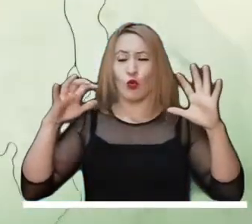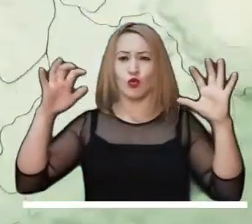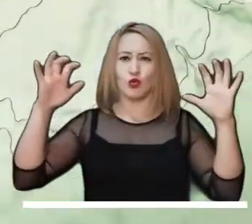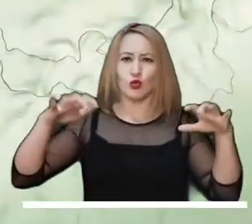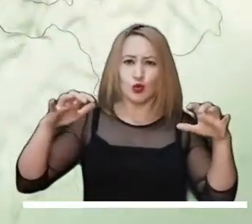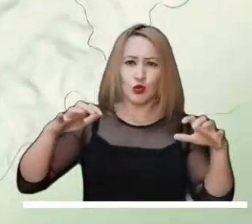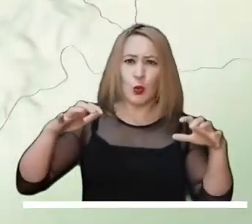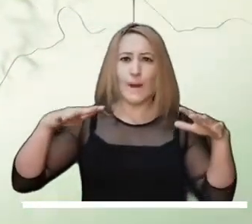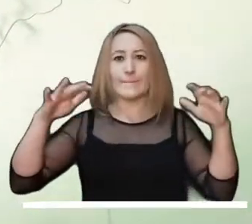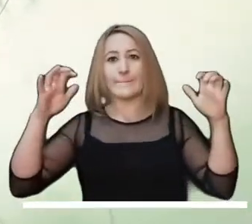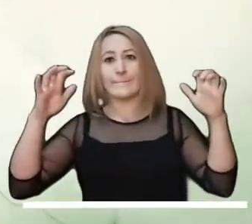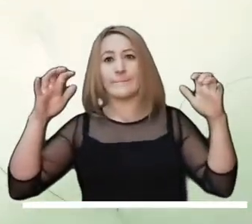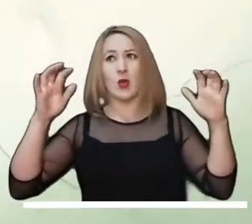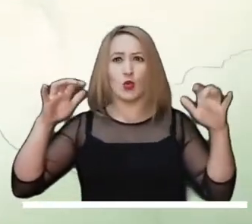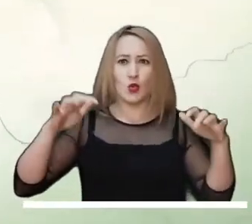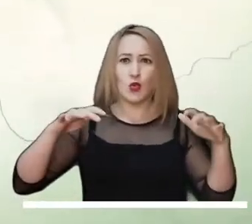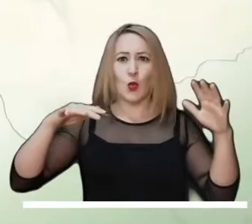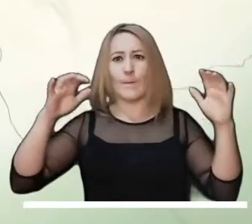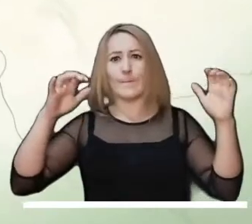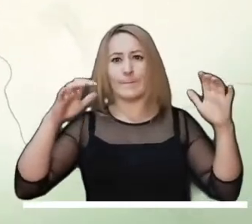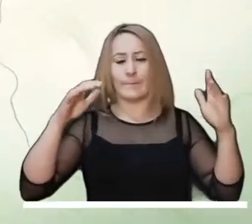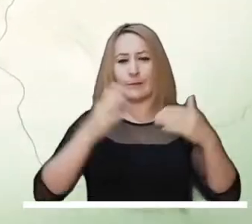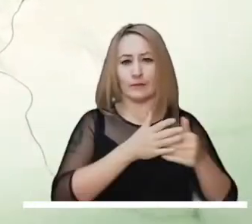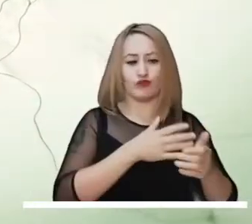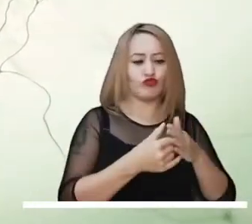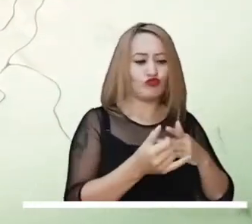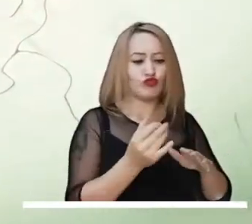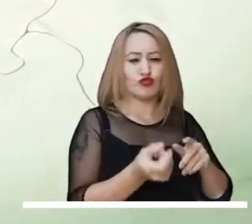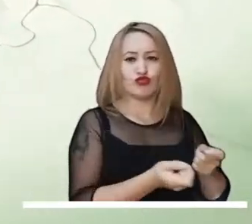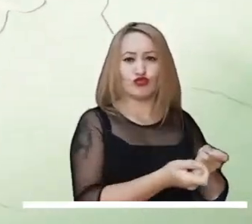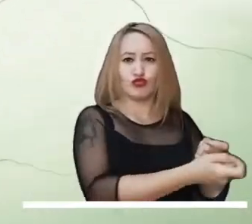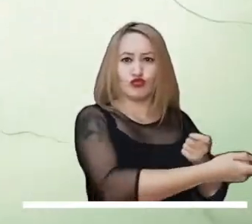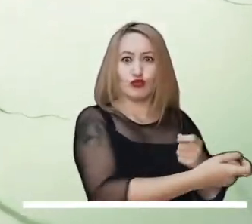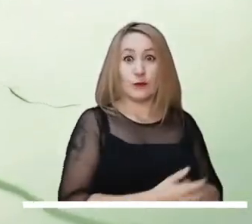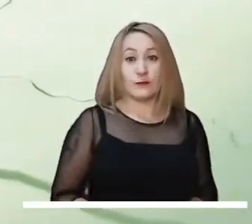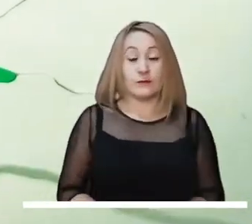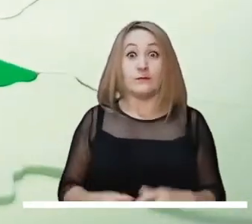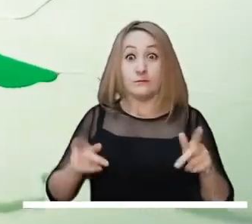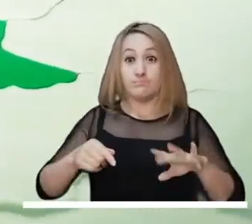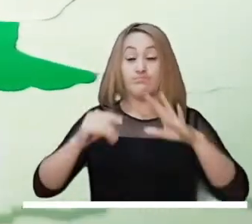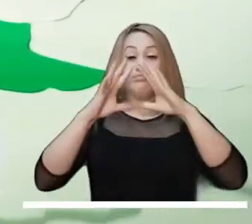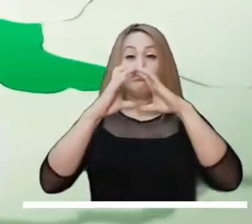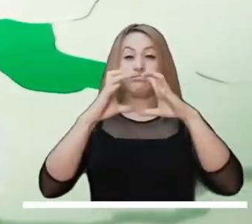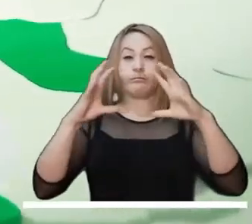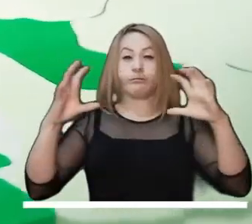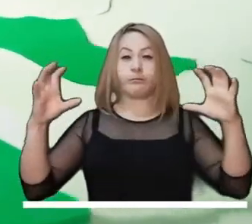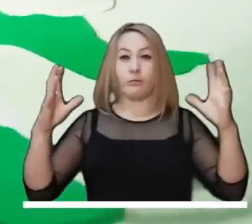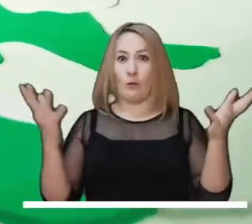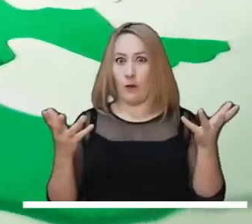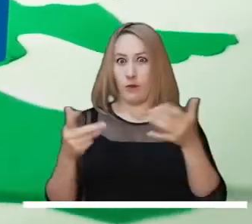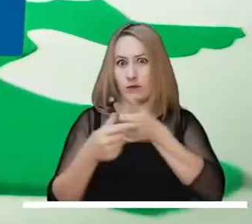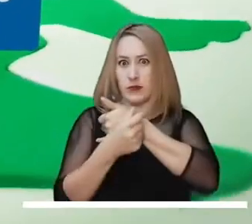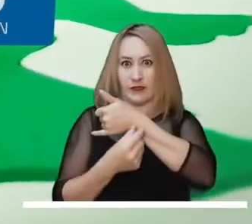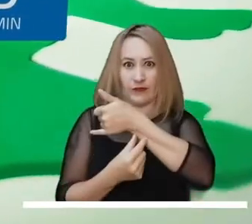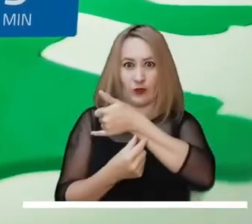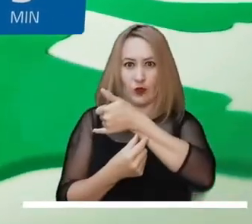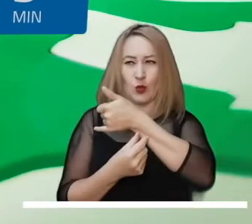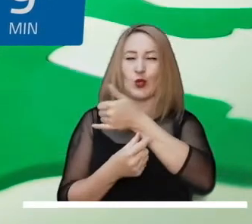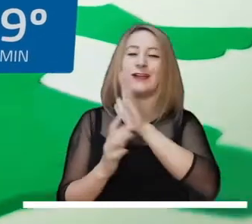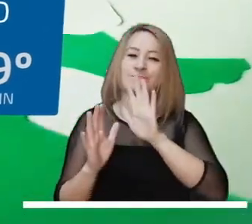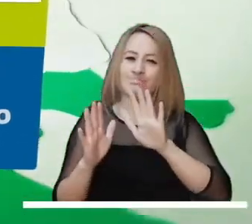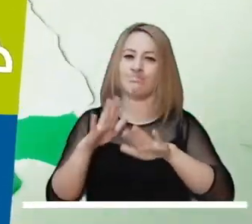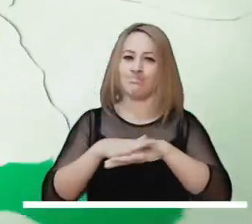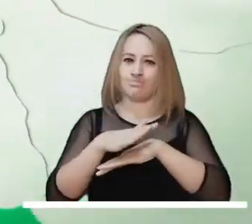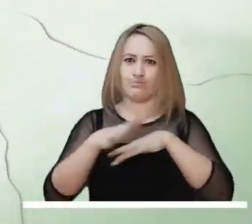Providencia, que promete lluvias intermitentes en las cercanías del archipiélago. Las nubes también dominarán el paisaje del